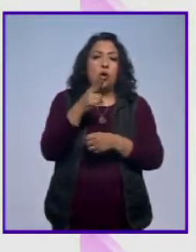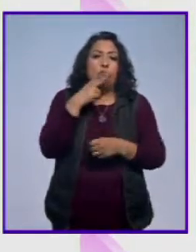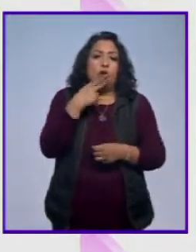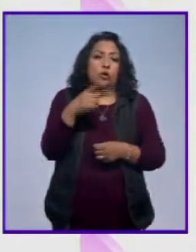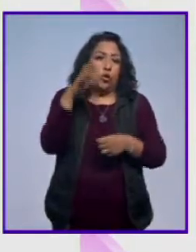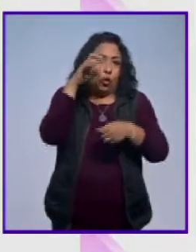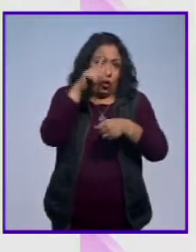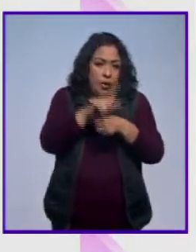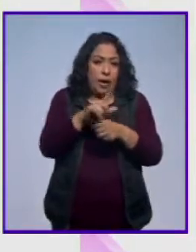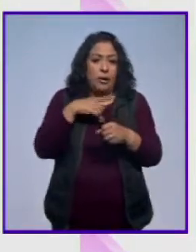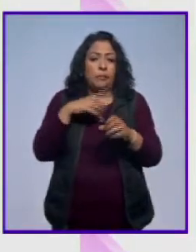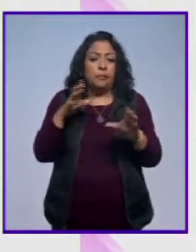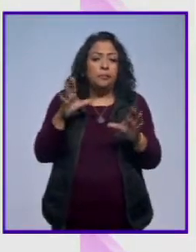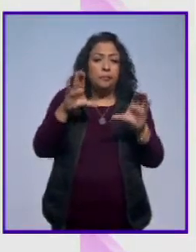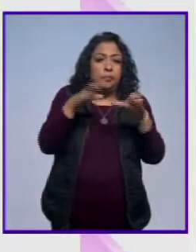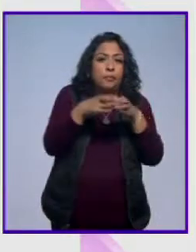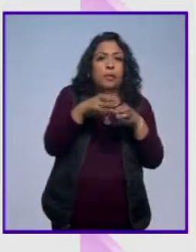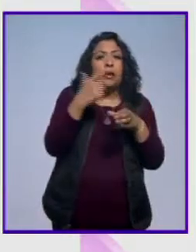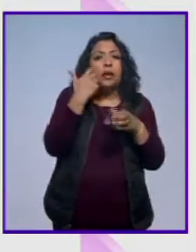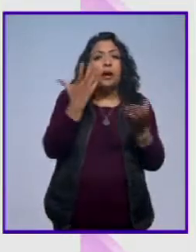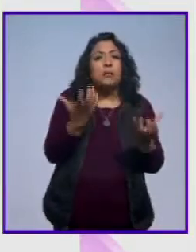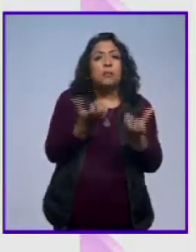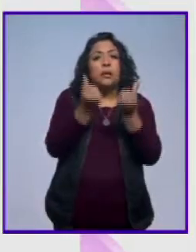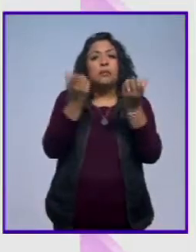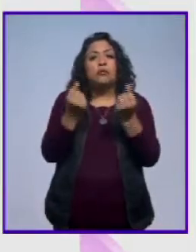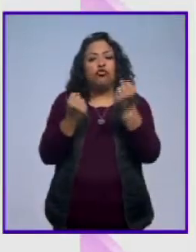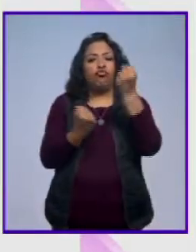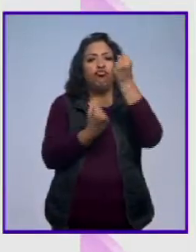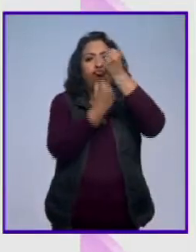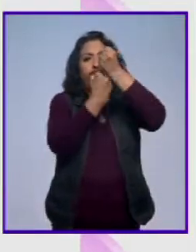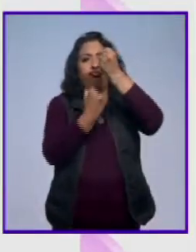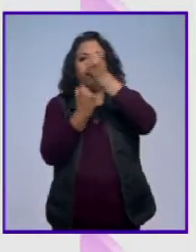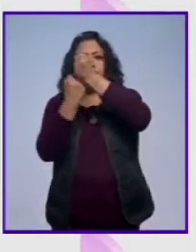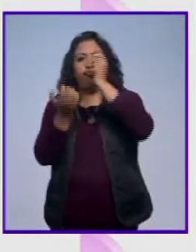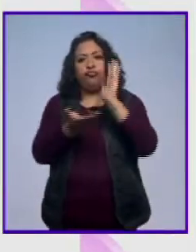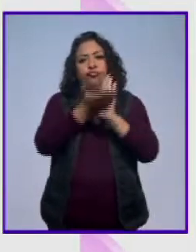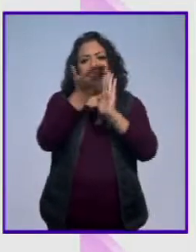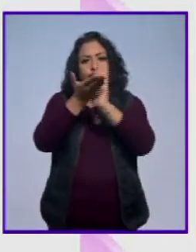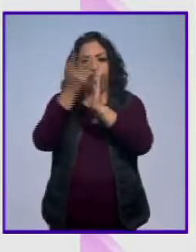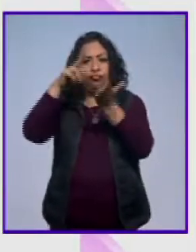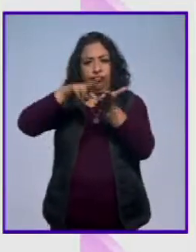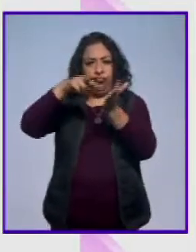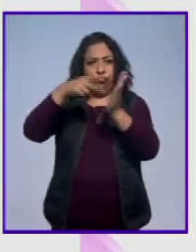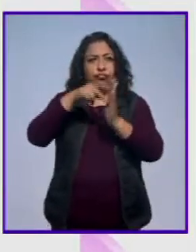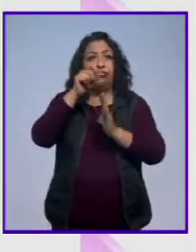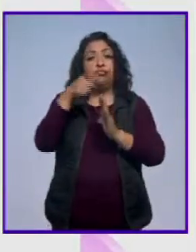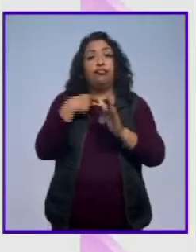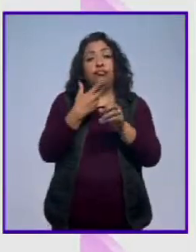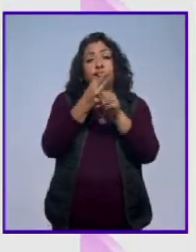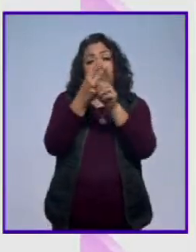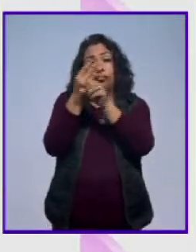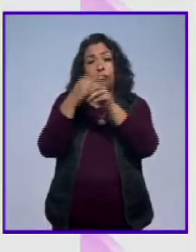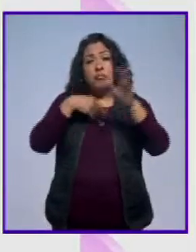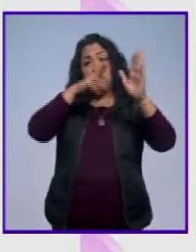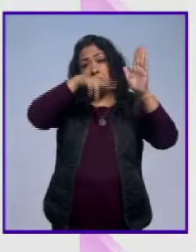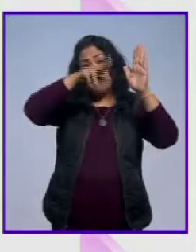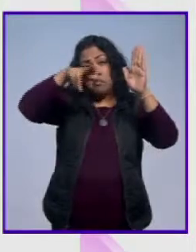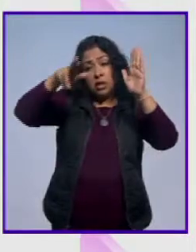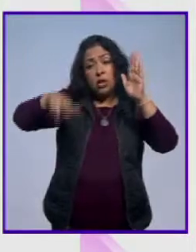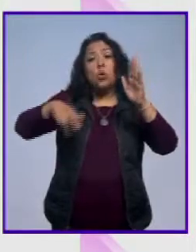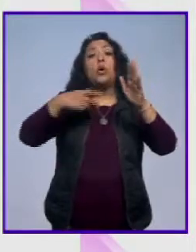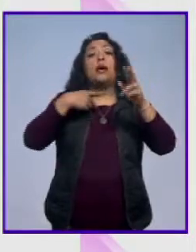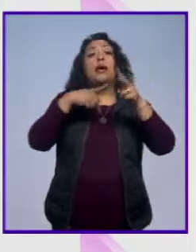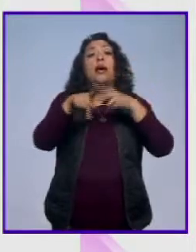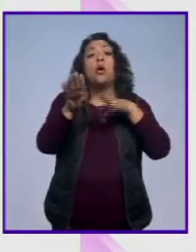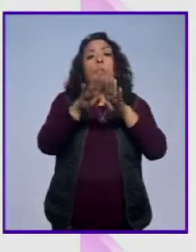y se concentra en la recuperación de la estabilidad estructural del complejo arquitectónico y la restauración de su pintura mural a